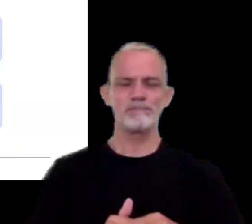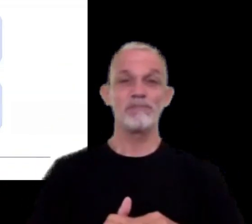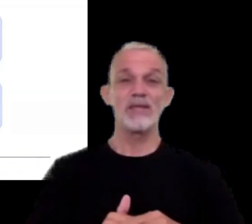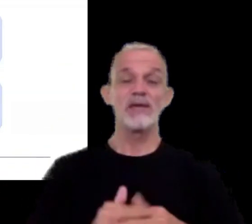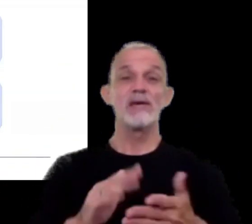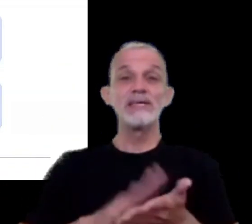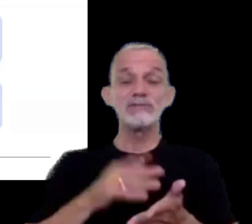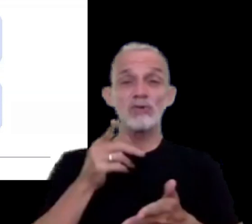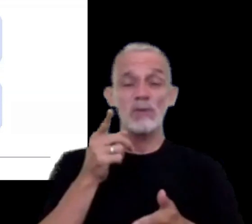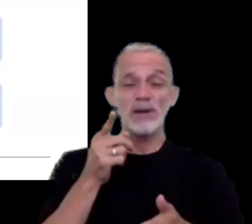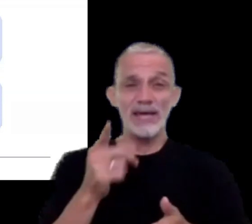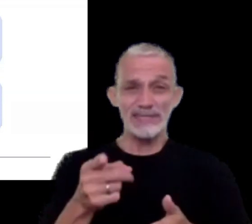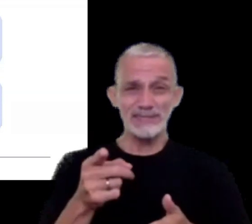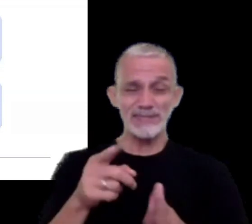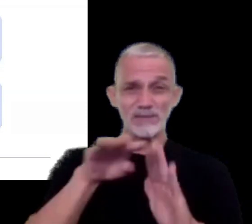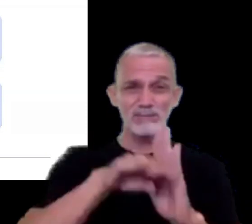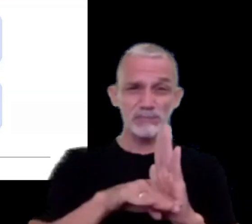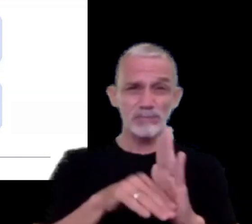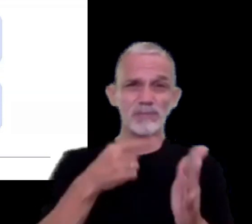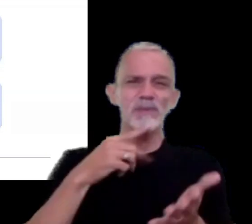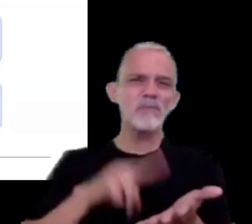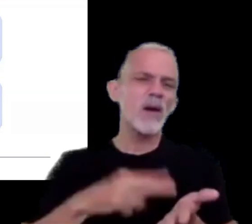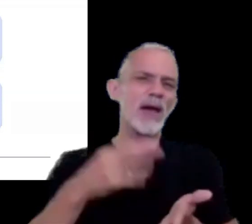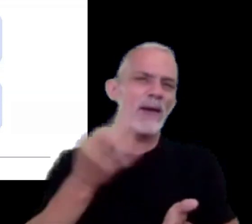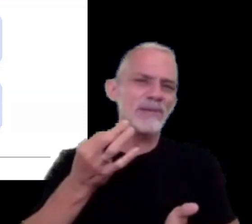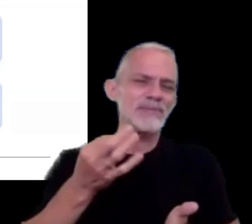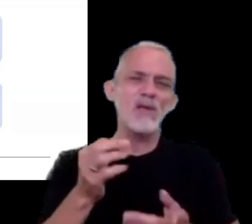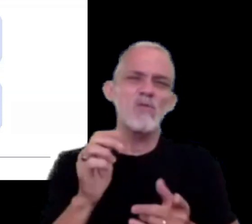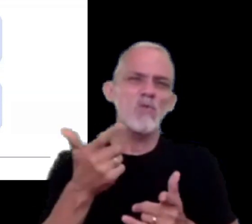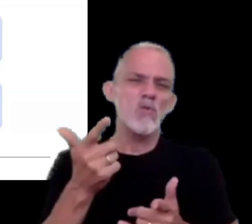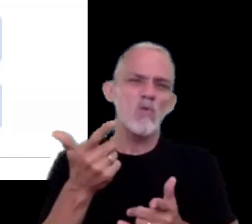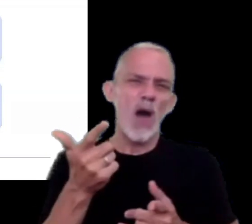estos regímenes tributarios especiales no existe